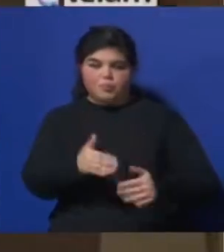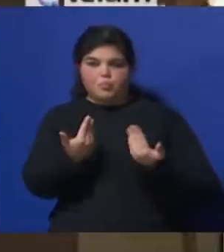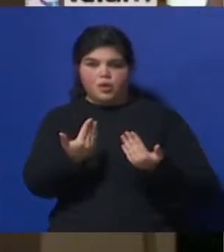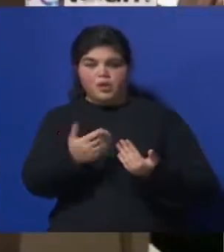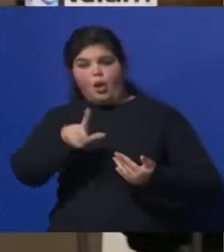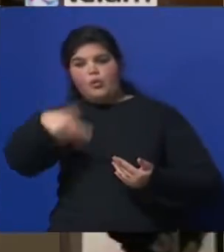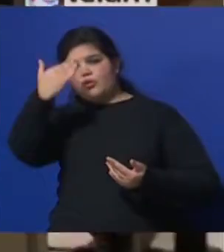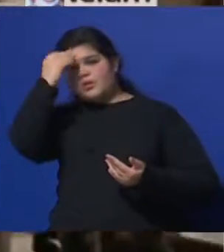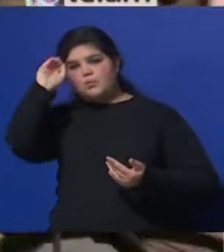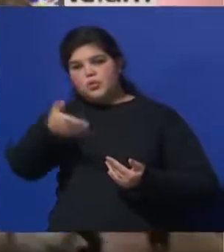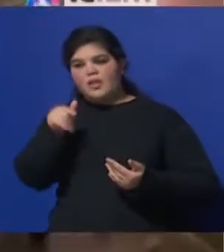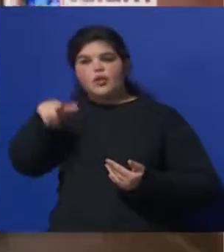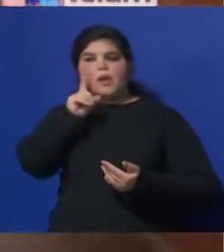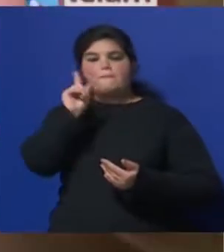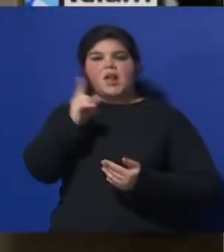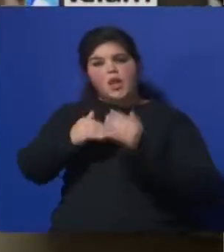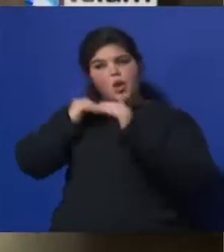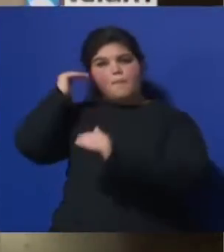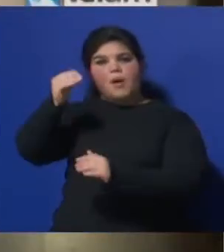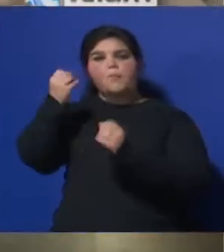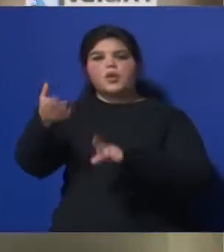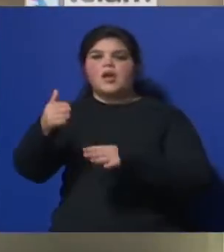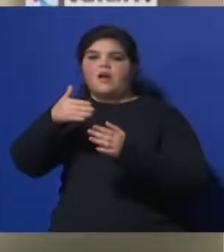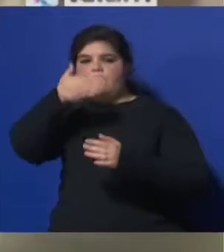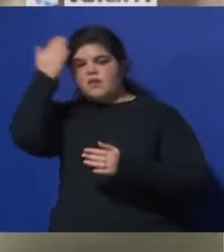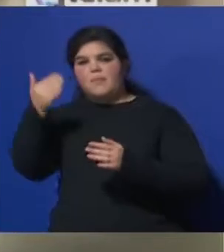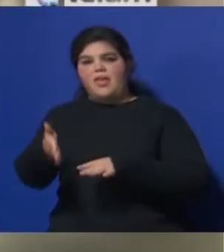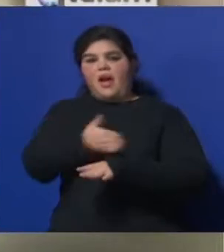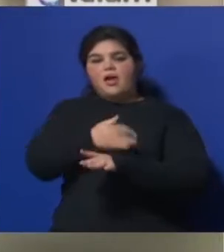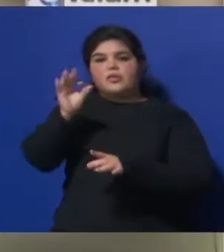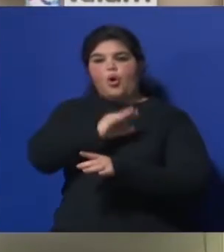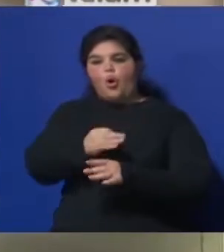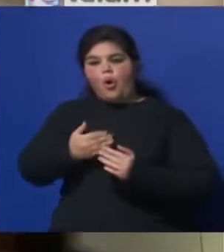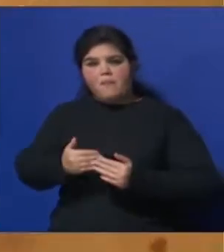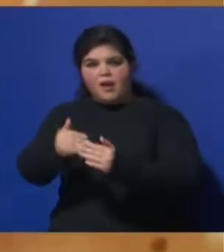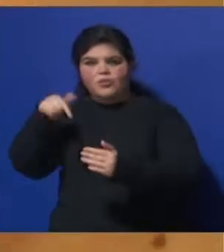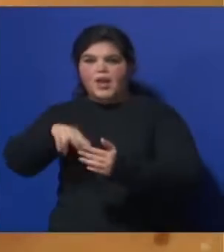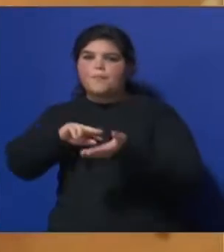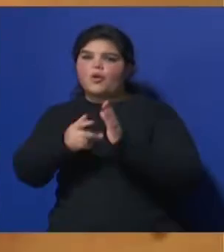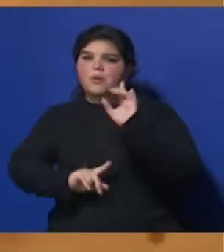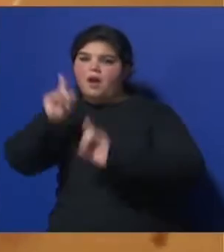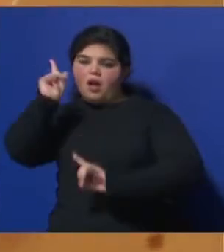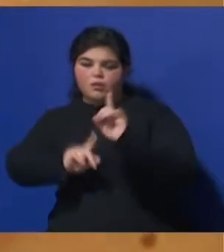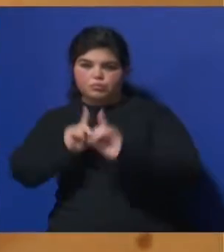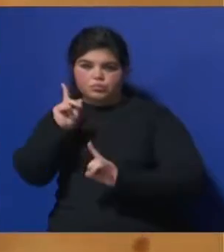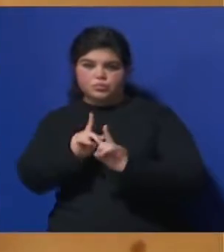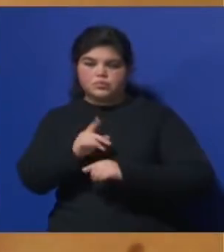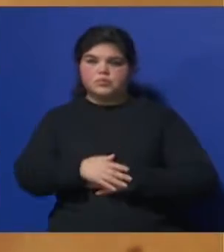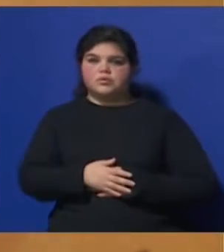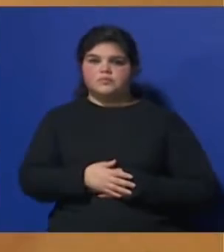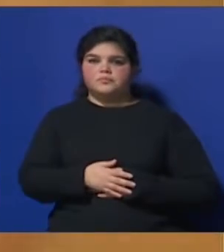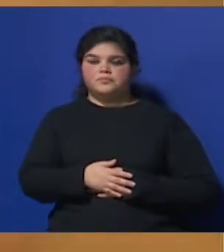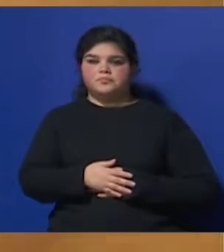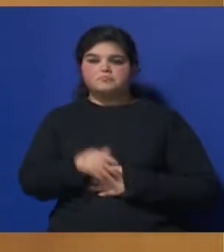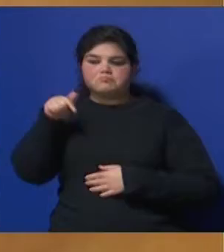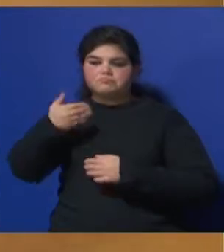Mujeres que son de alto riesgo O sea, que tienen alguna patología previa O desarrollan en el embarazo alguna complicación O alguna patología Y